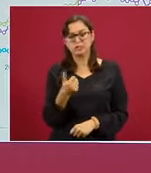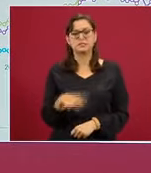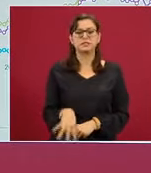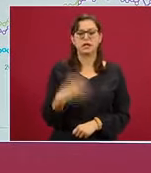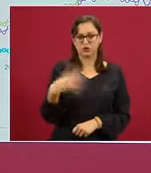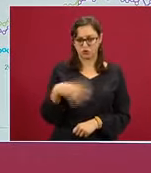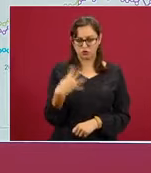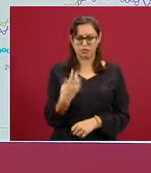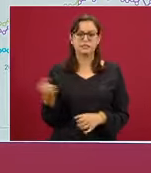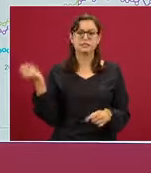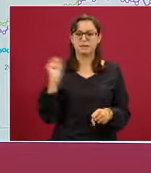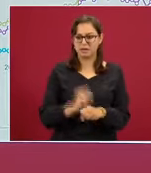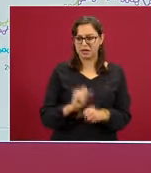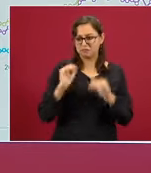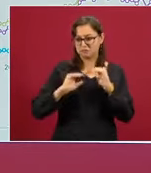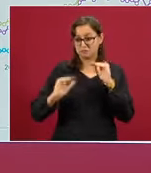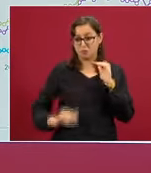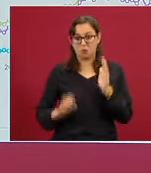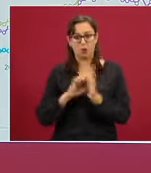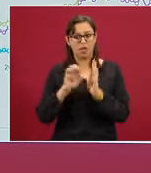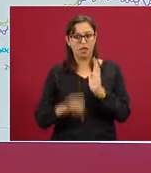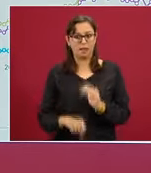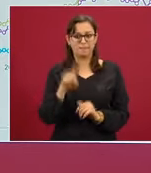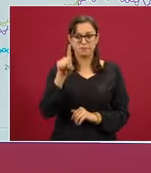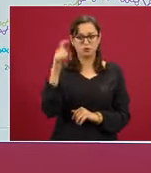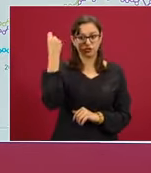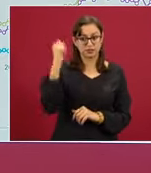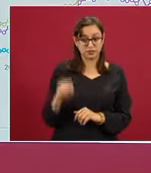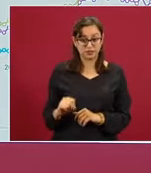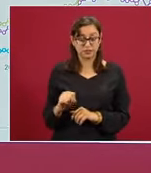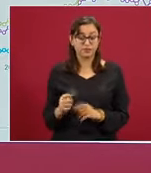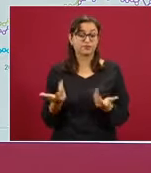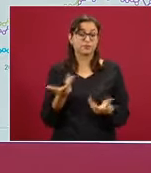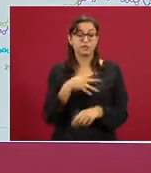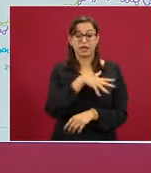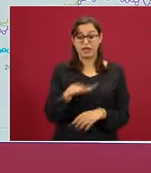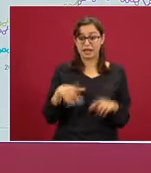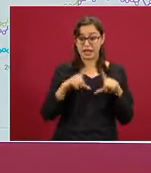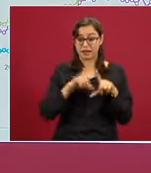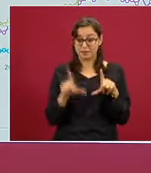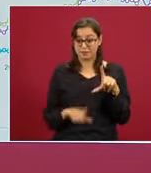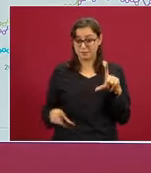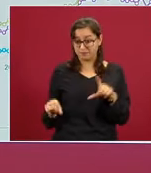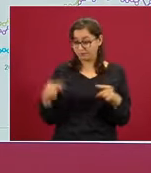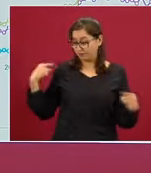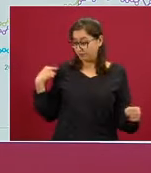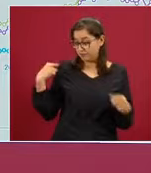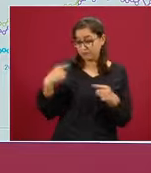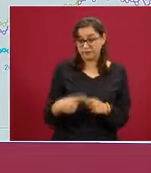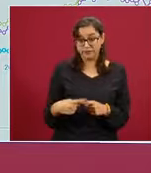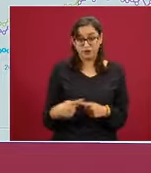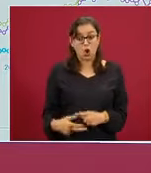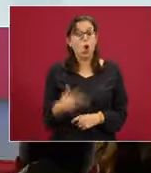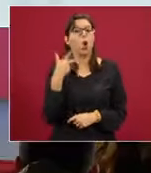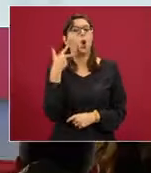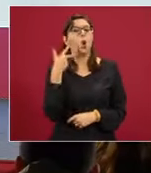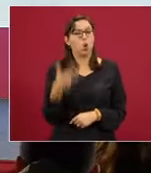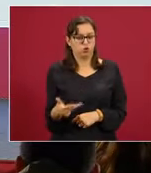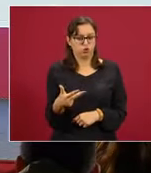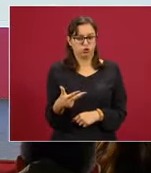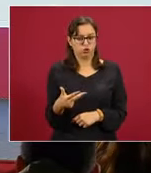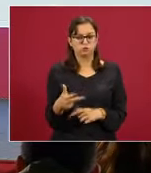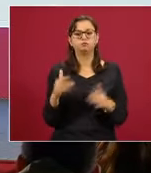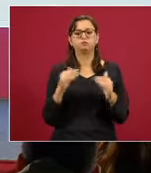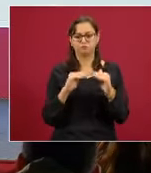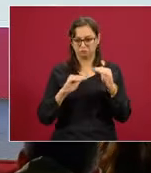es el caso de Sinaloa. En general, en el país llevamos ocho, en la que estamos transcurriendo novena semana de